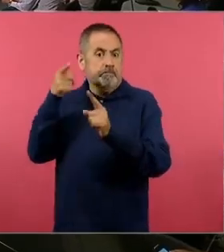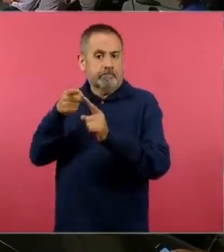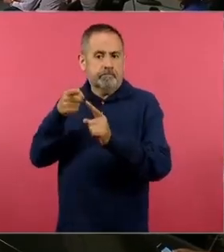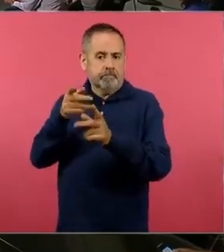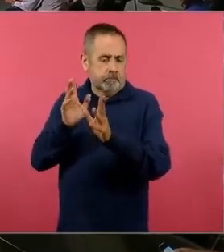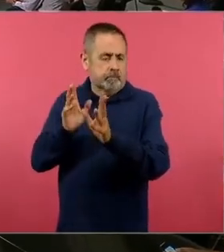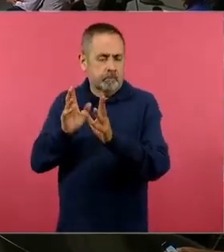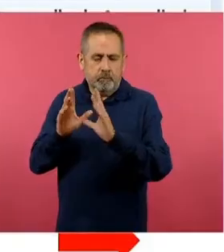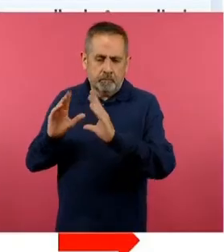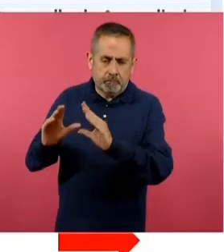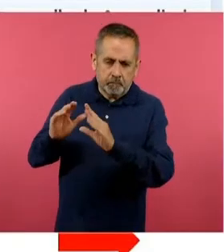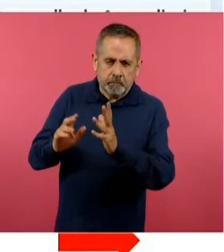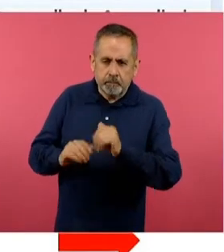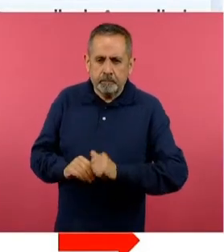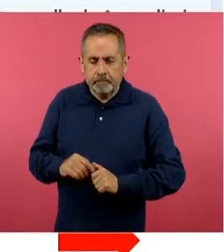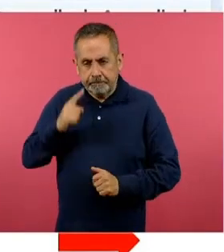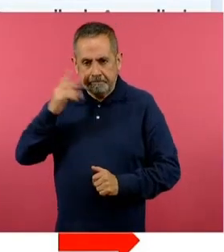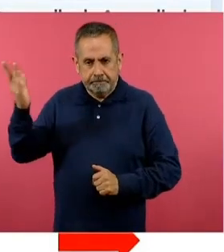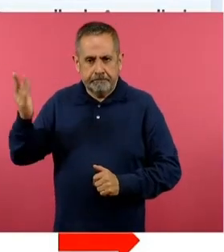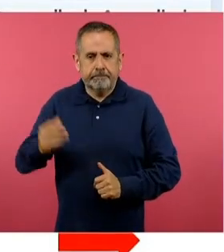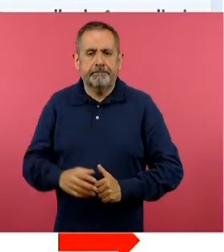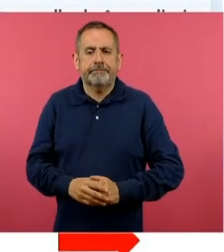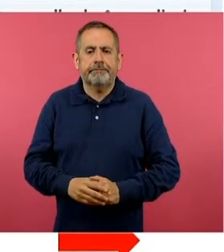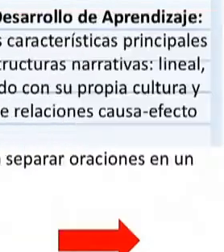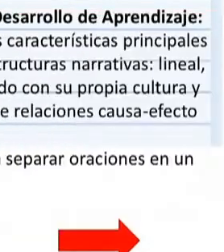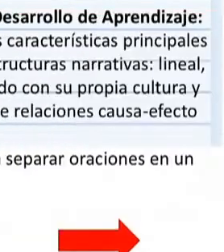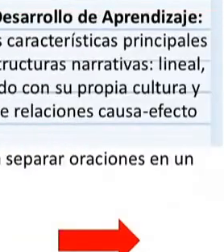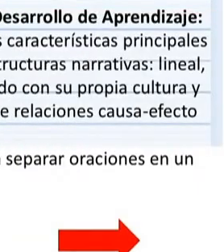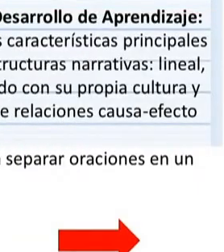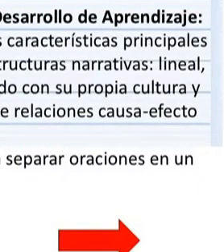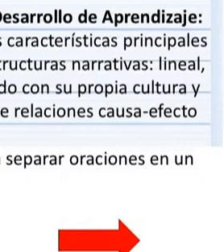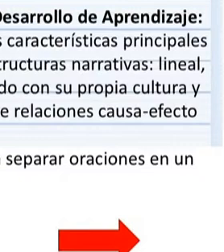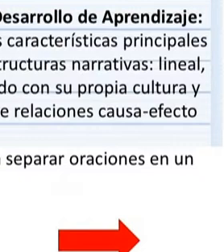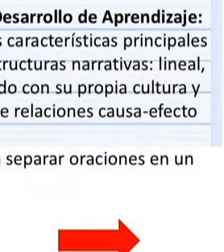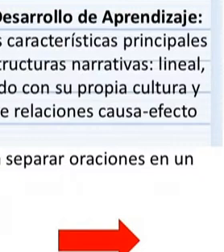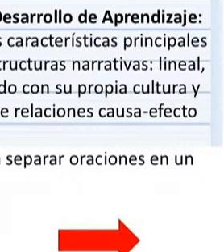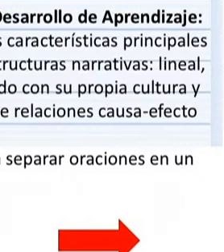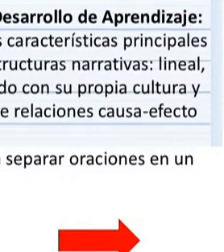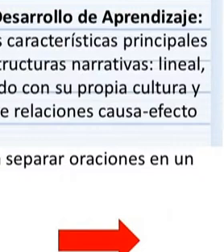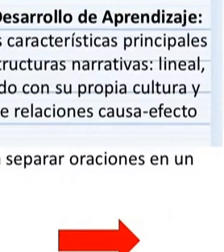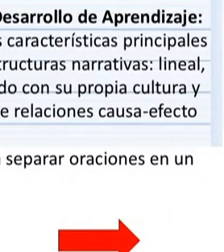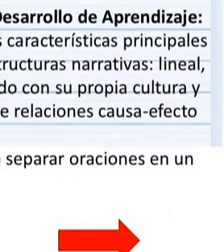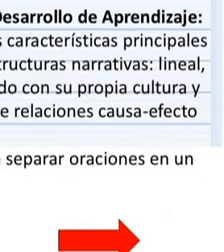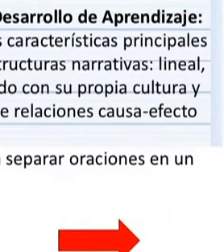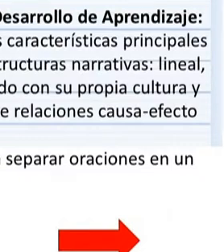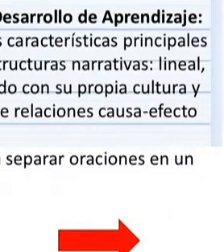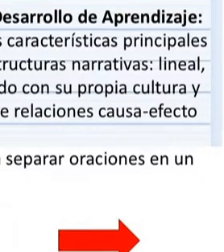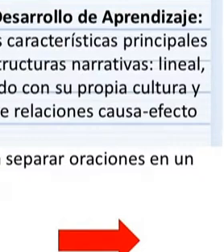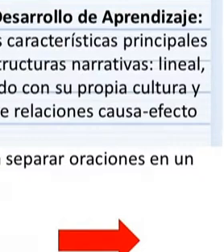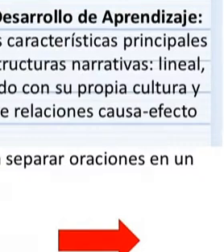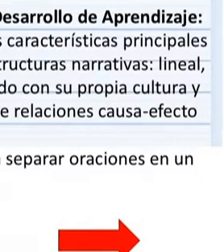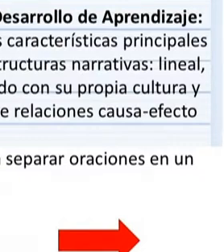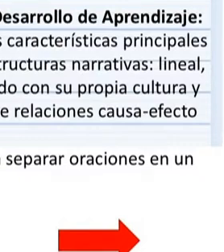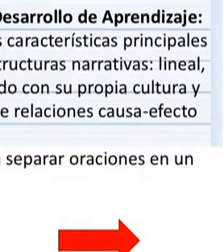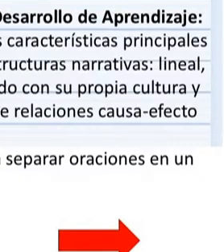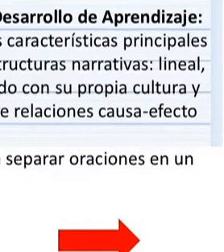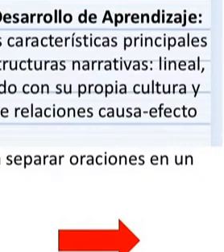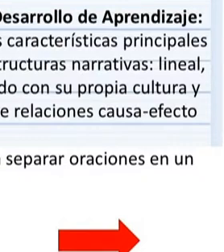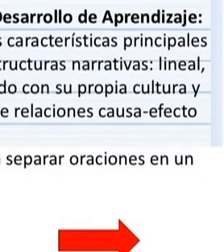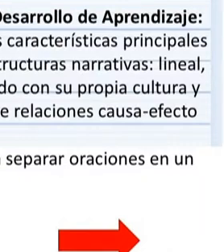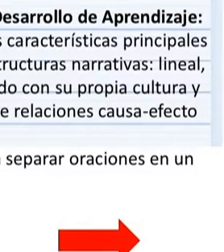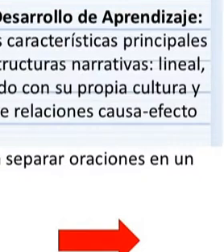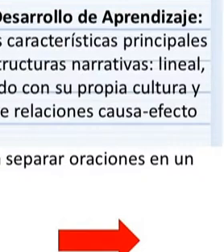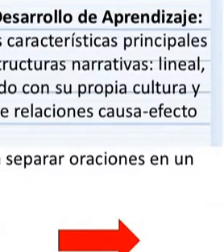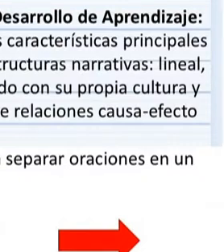decíamos. Pero entonces, ¿en dónde está mi escuela? ¿Cuál es mi escuela? Yo aquí puse como manera de ejemplo, como